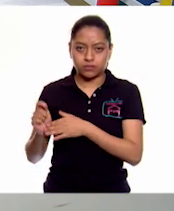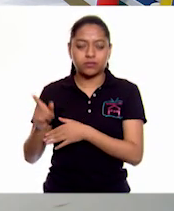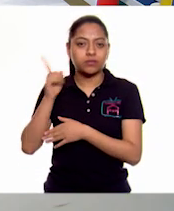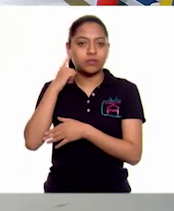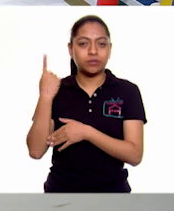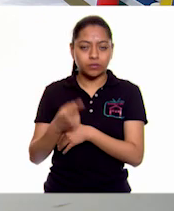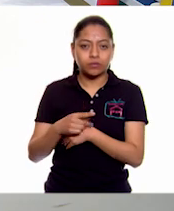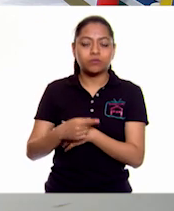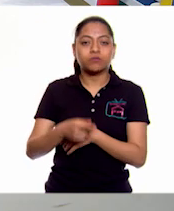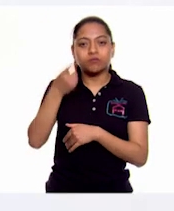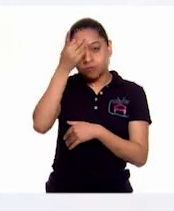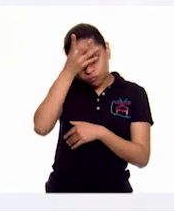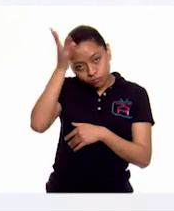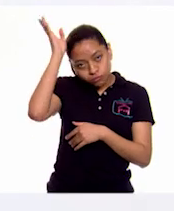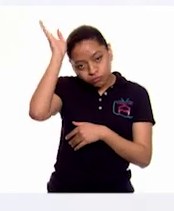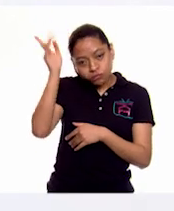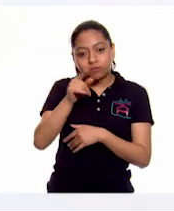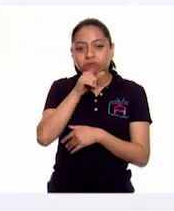Ajá.